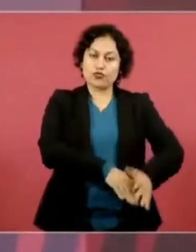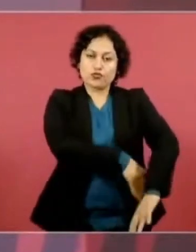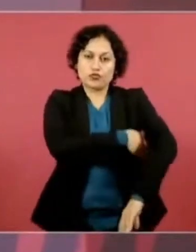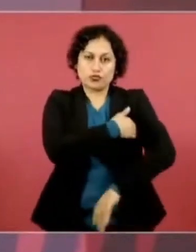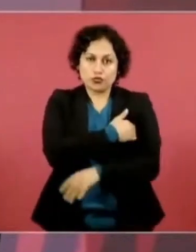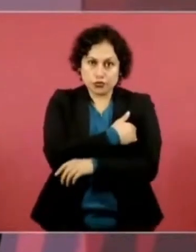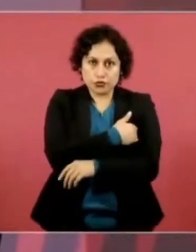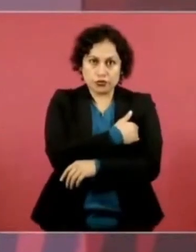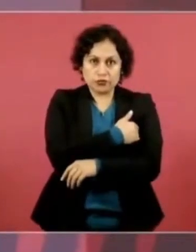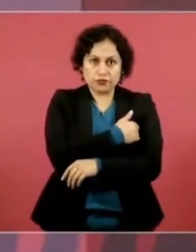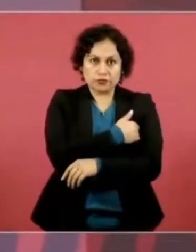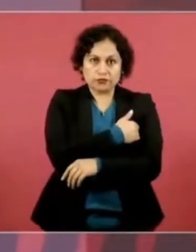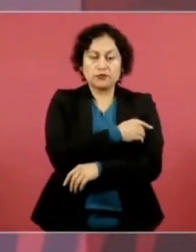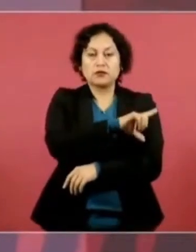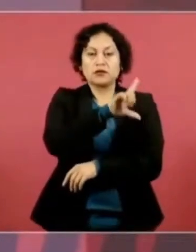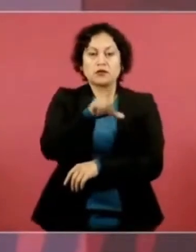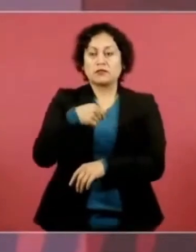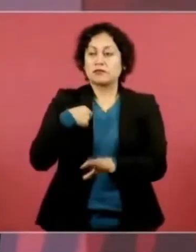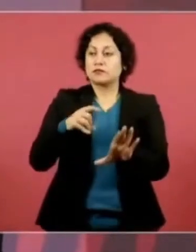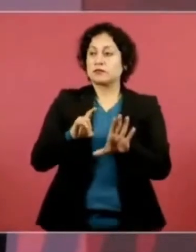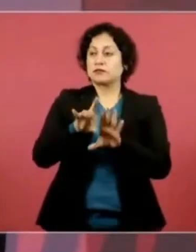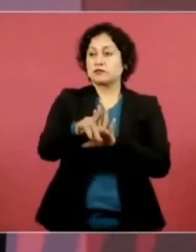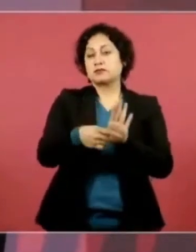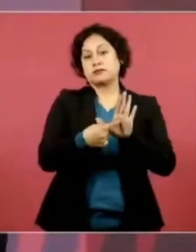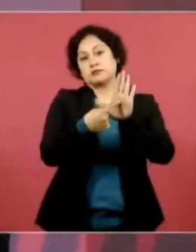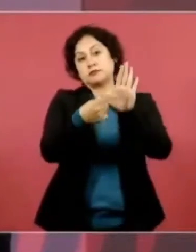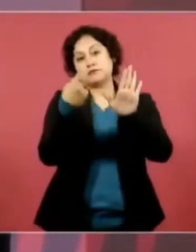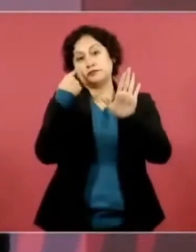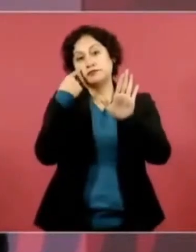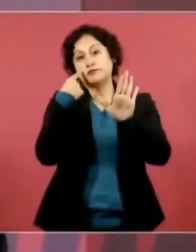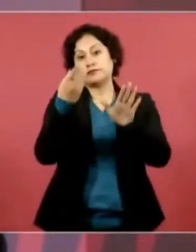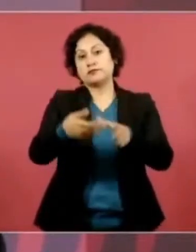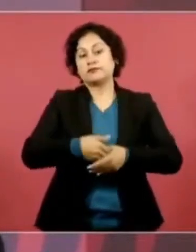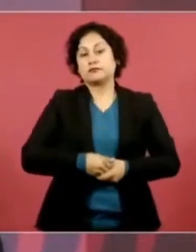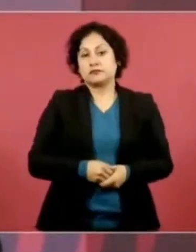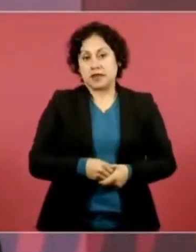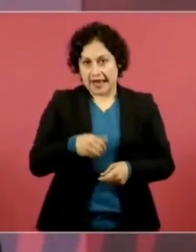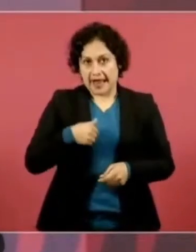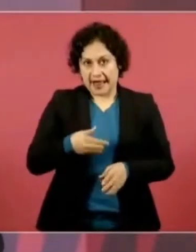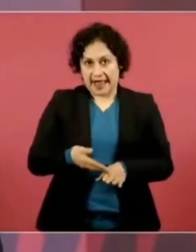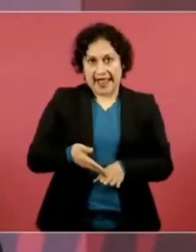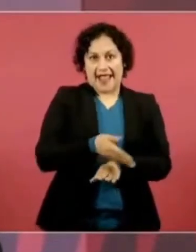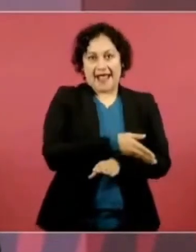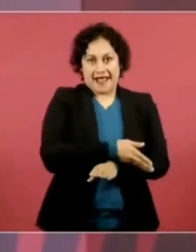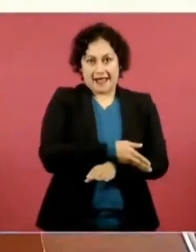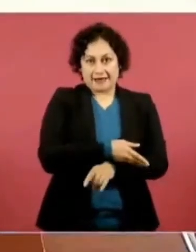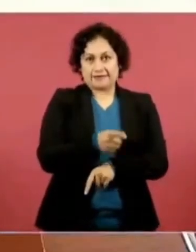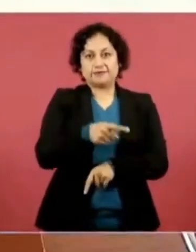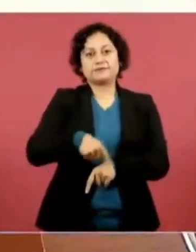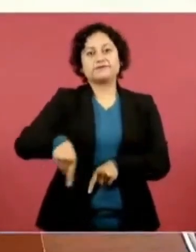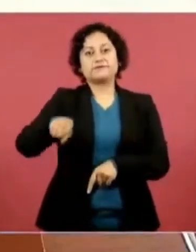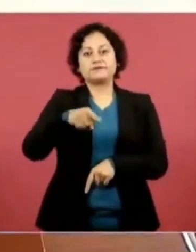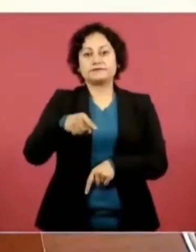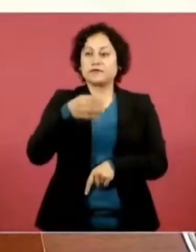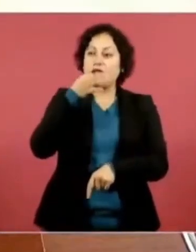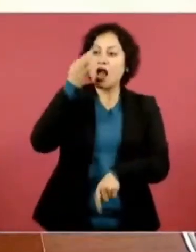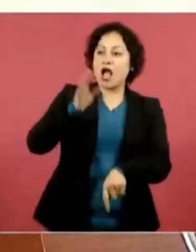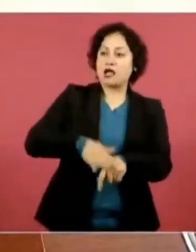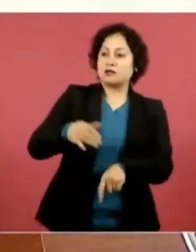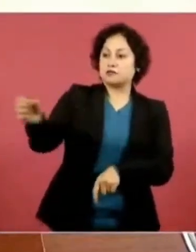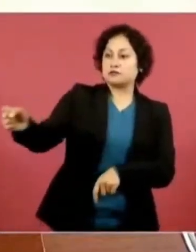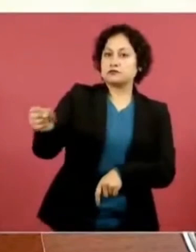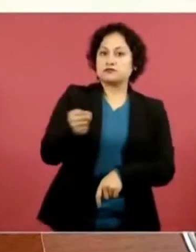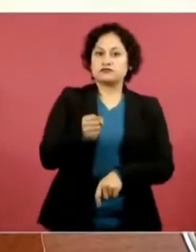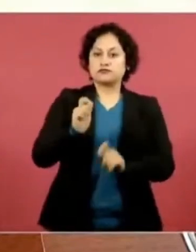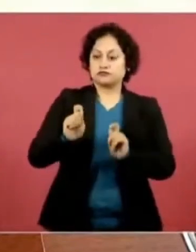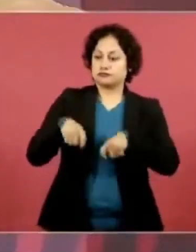los destapé, antes de que los nombraron a los